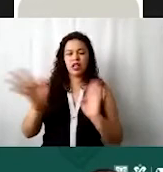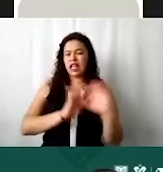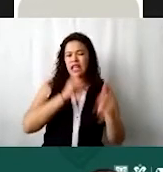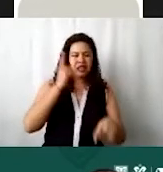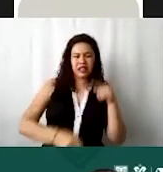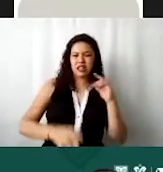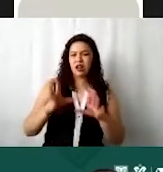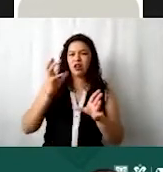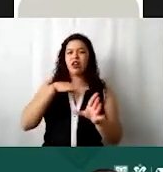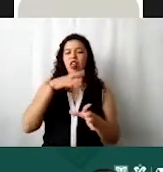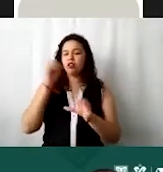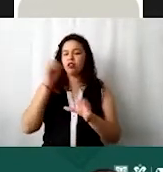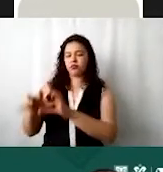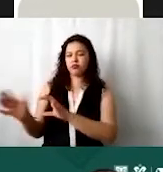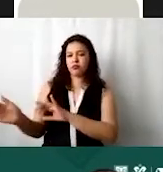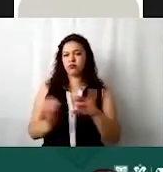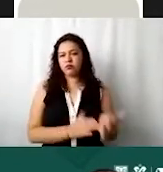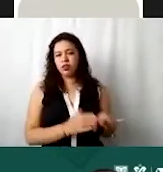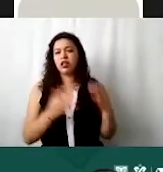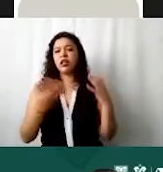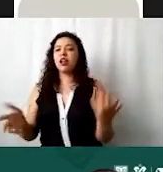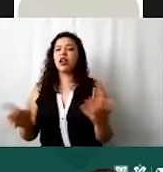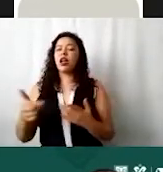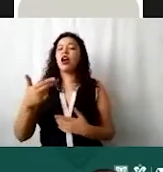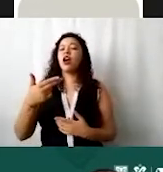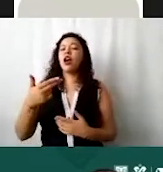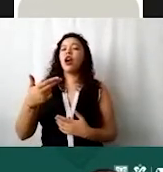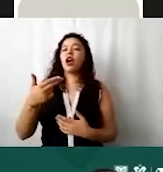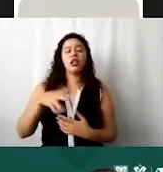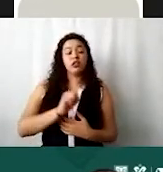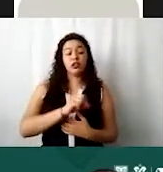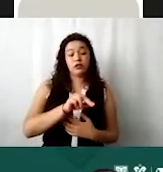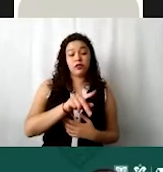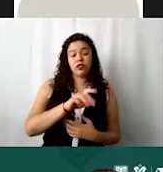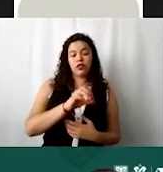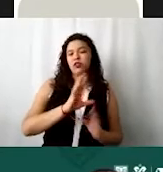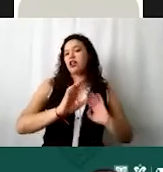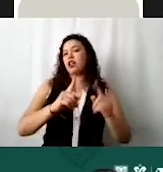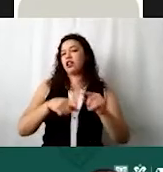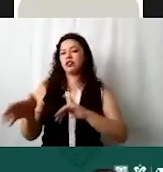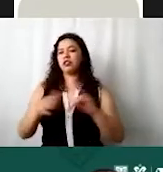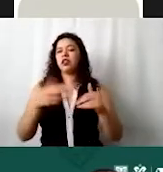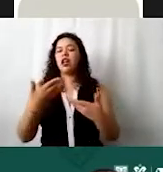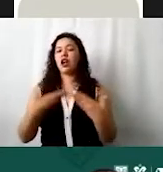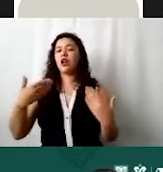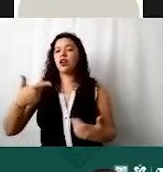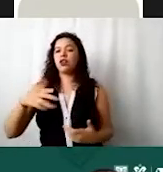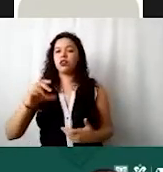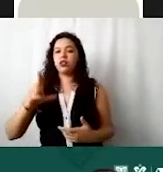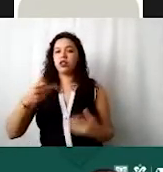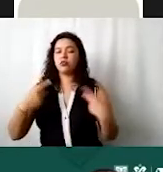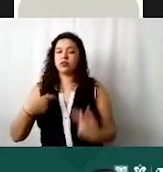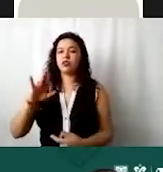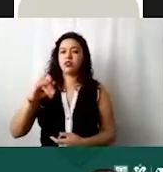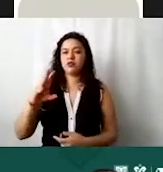recurso humano por honorarios y te va a pedir si es persona física